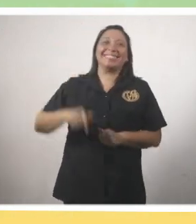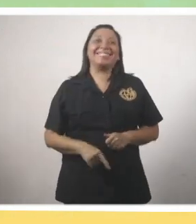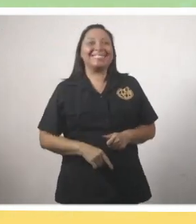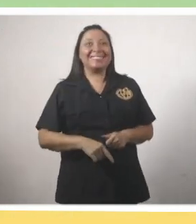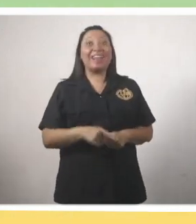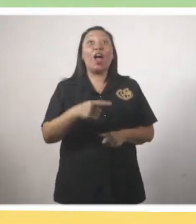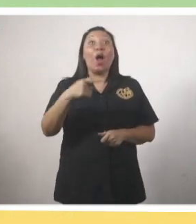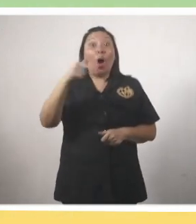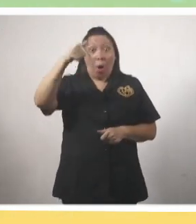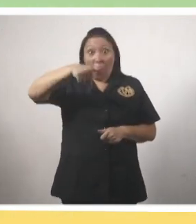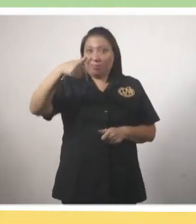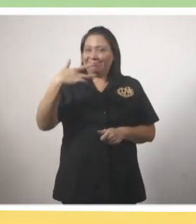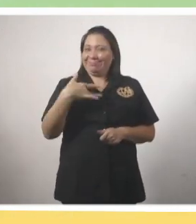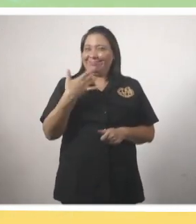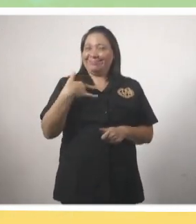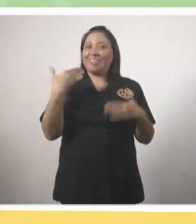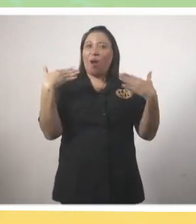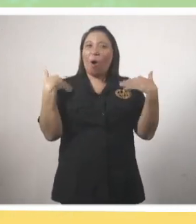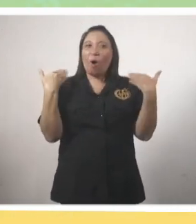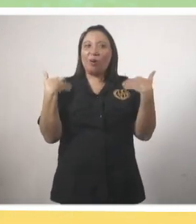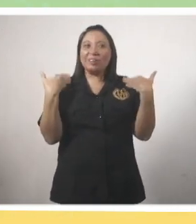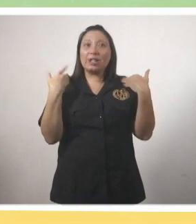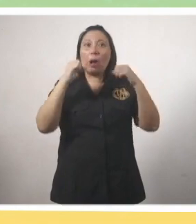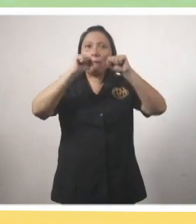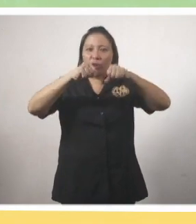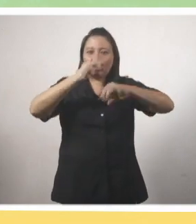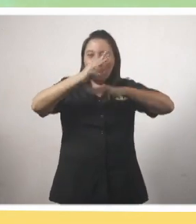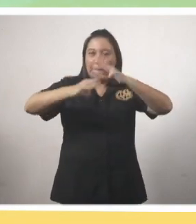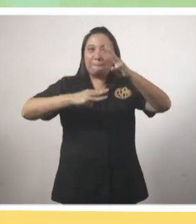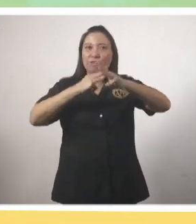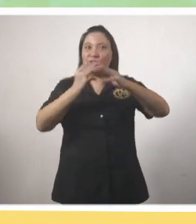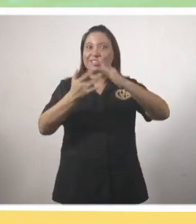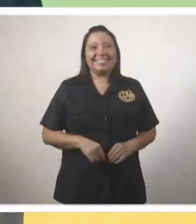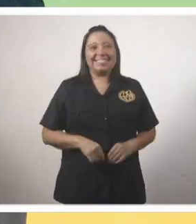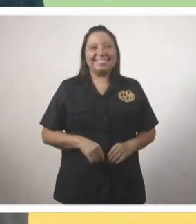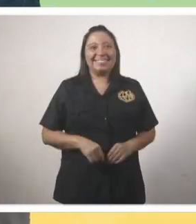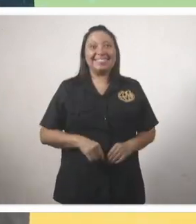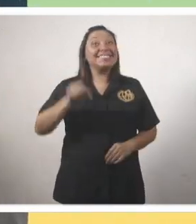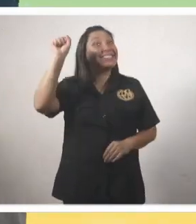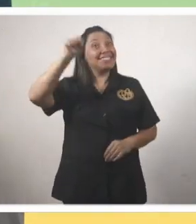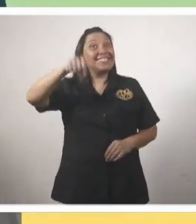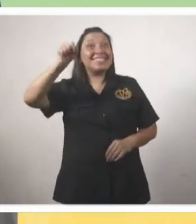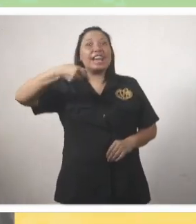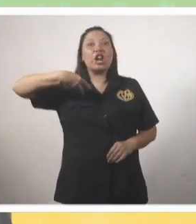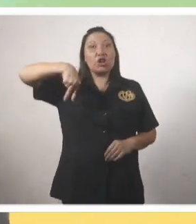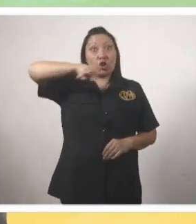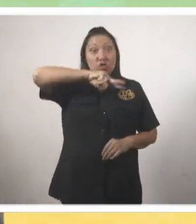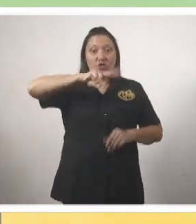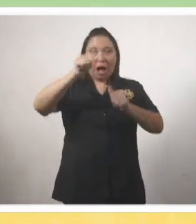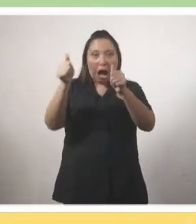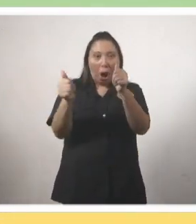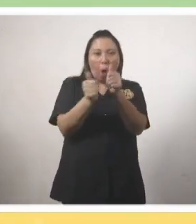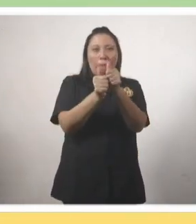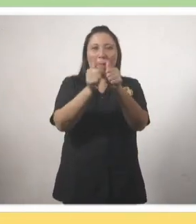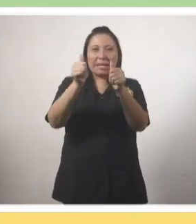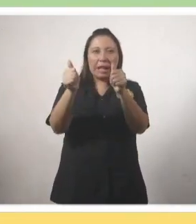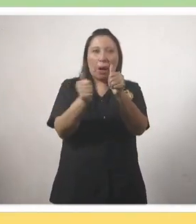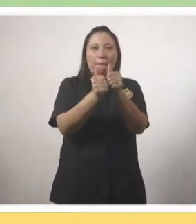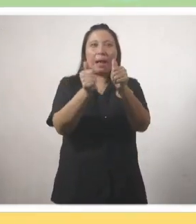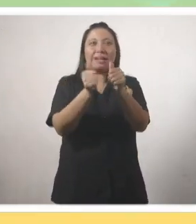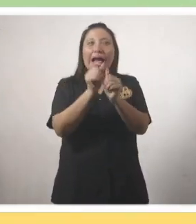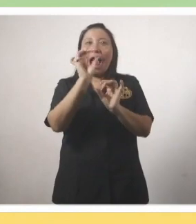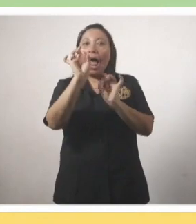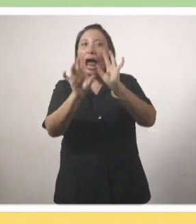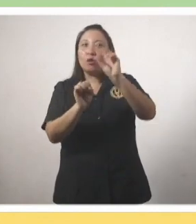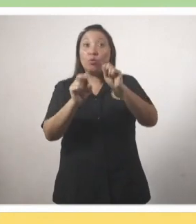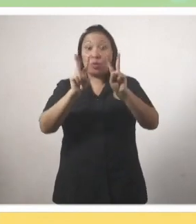Estamos muy contentos de poder estar en todo este mundo digital del Mineduc Así es, nosotros te vamos a estar acompañando en alguno